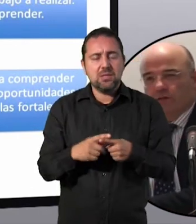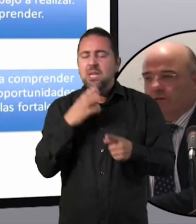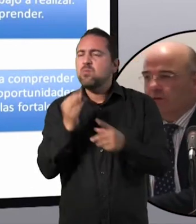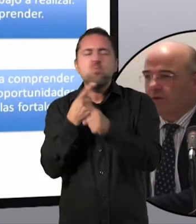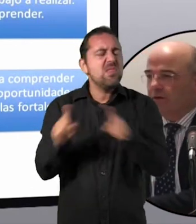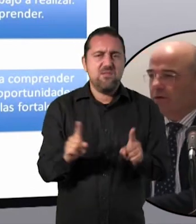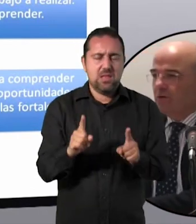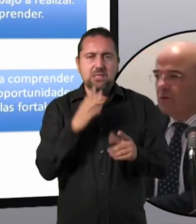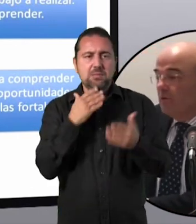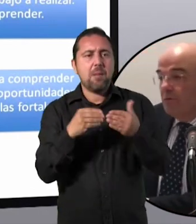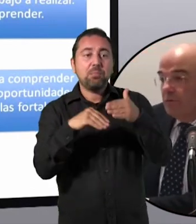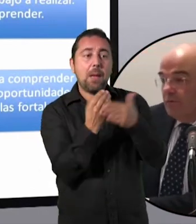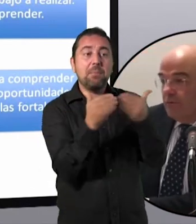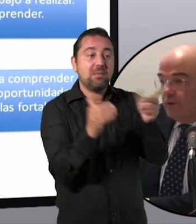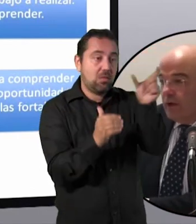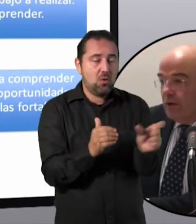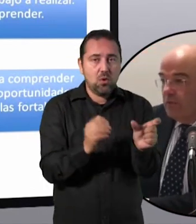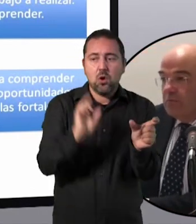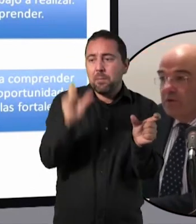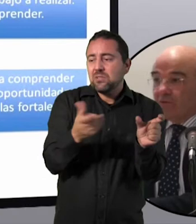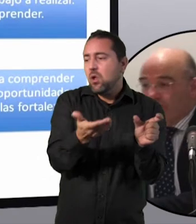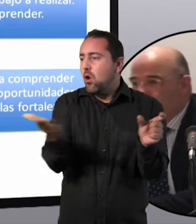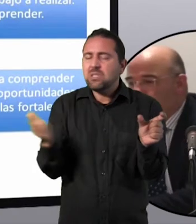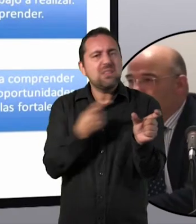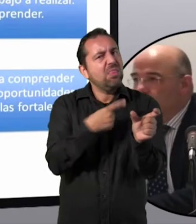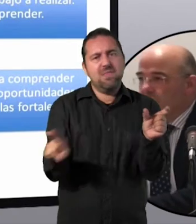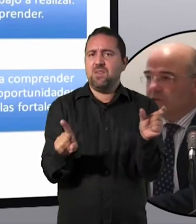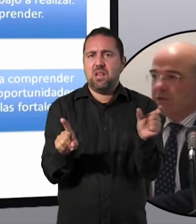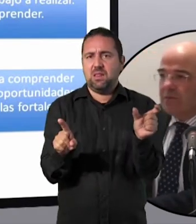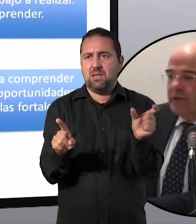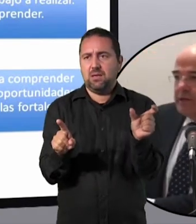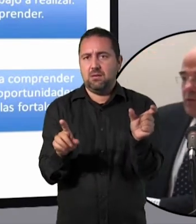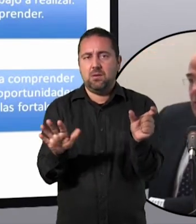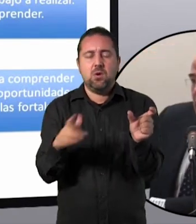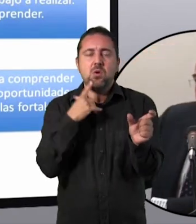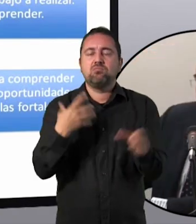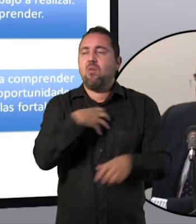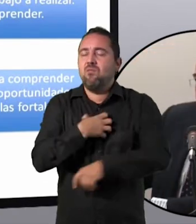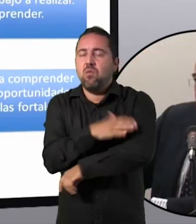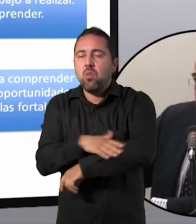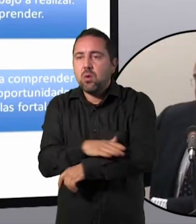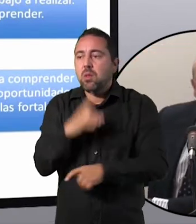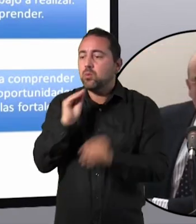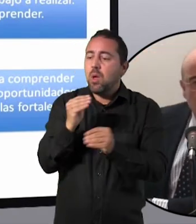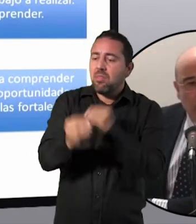tipo de personas. Un funcionario puede no hacer bien las cosas, le pueden echar una bronca.